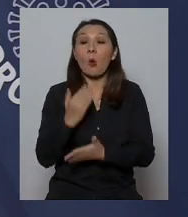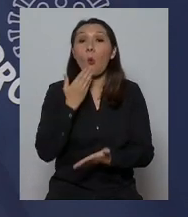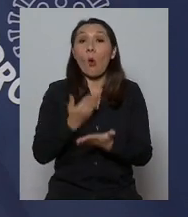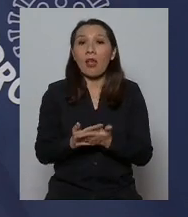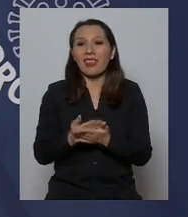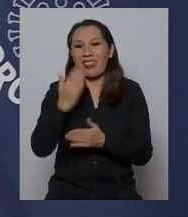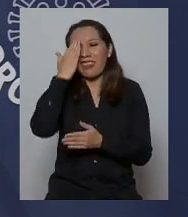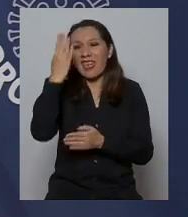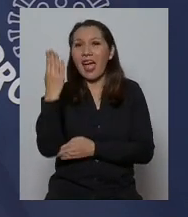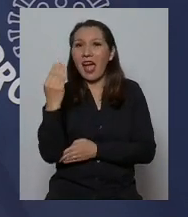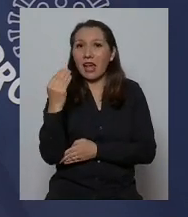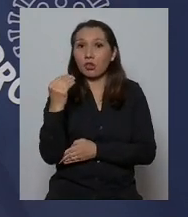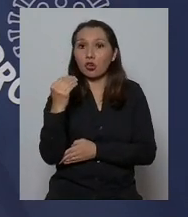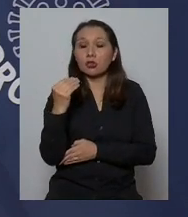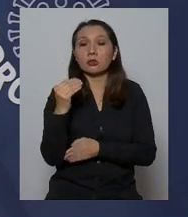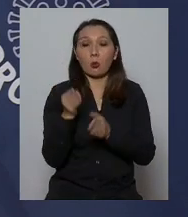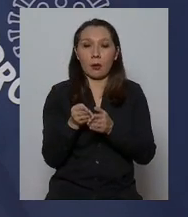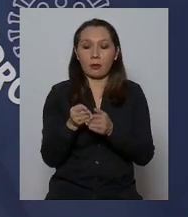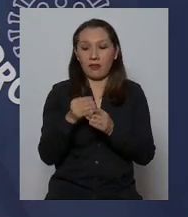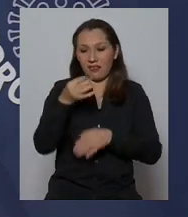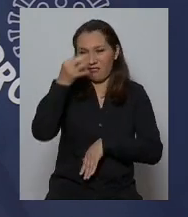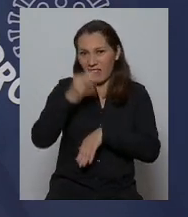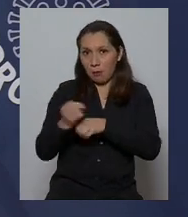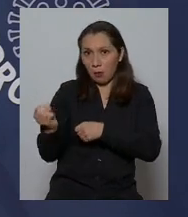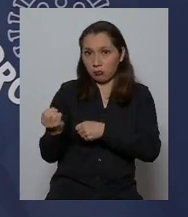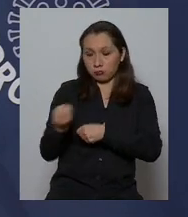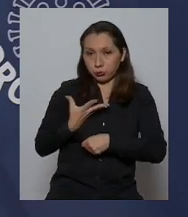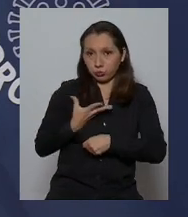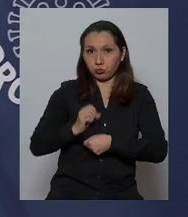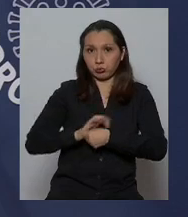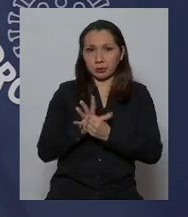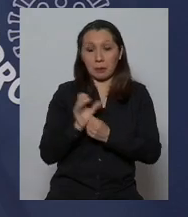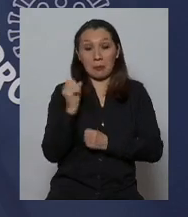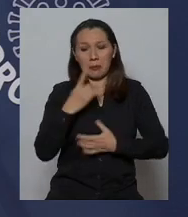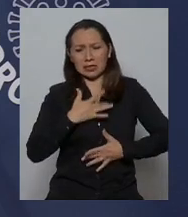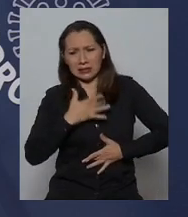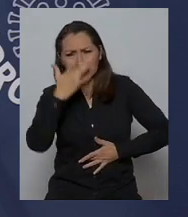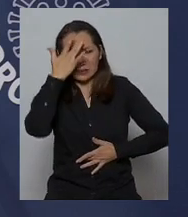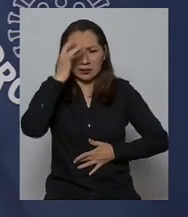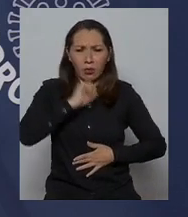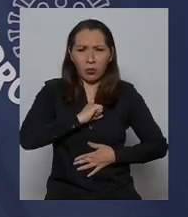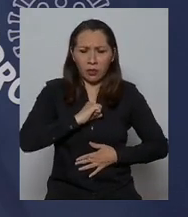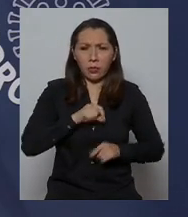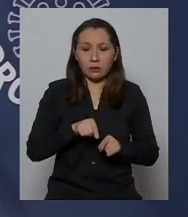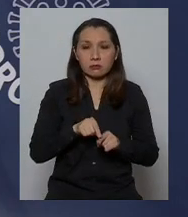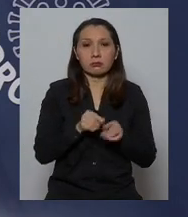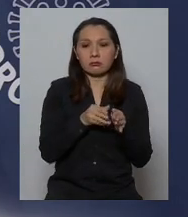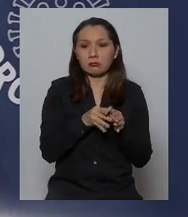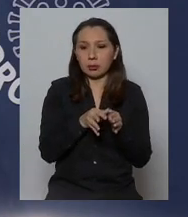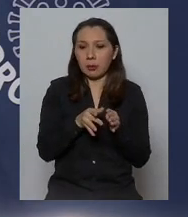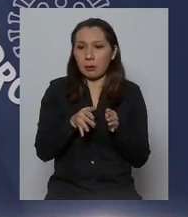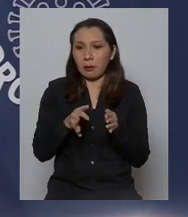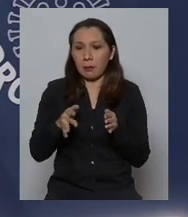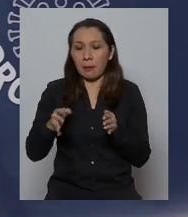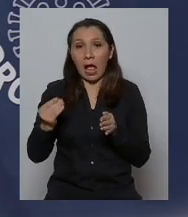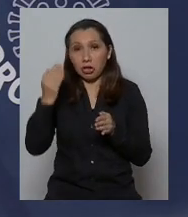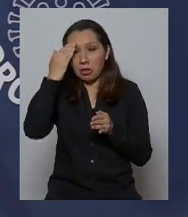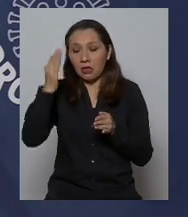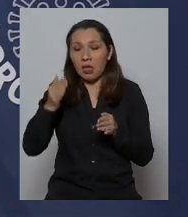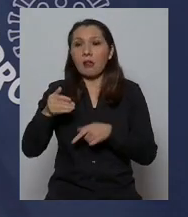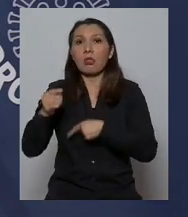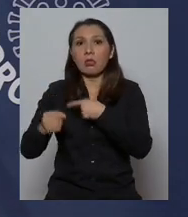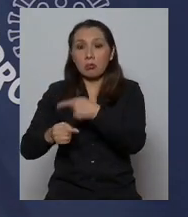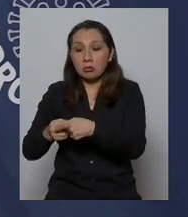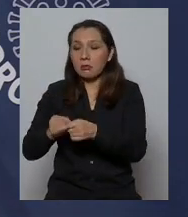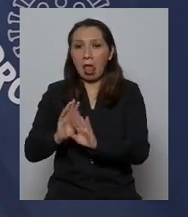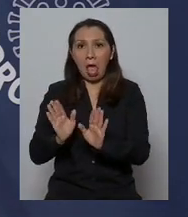14, desde que tuvo la infección, los primeros síntomas, se declara que probablemente no va